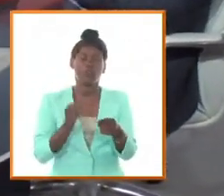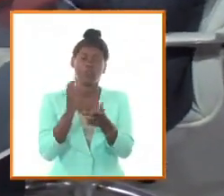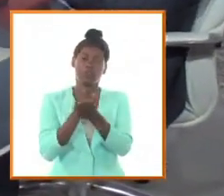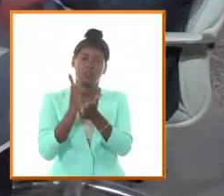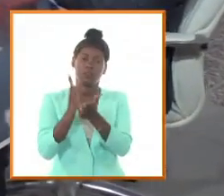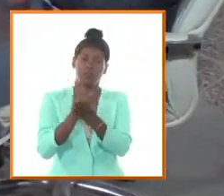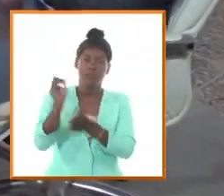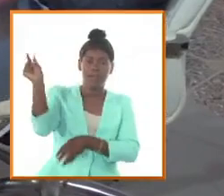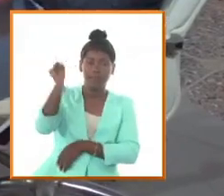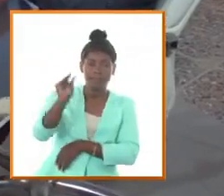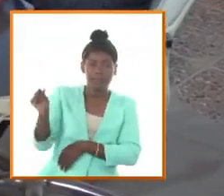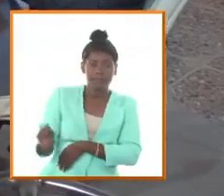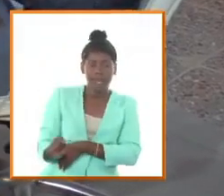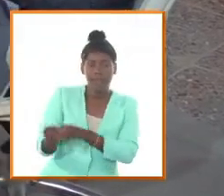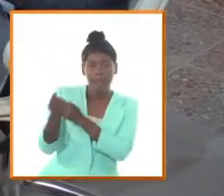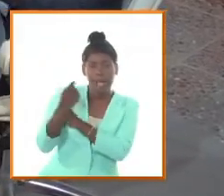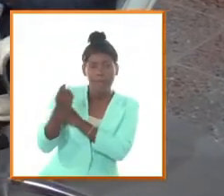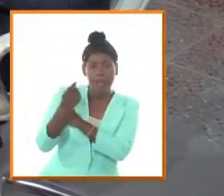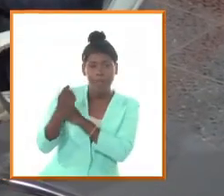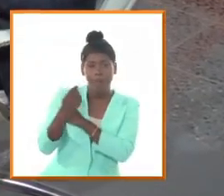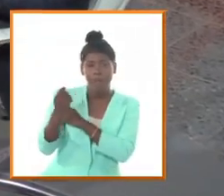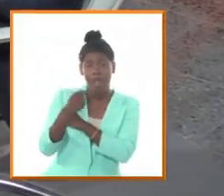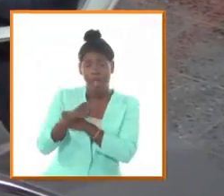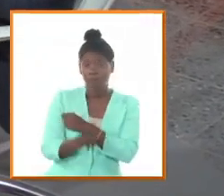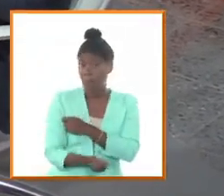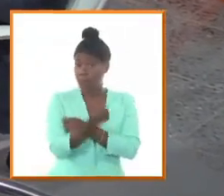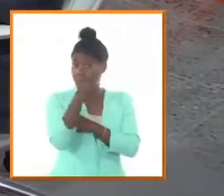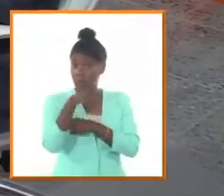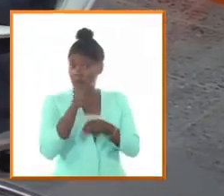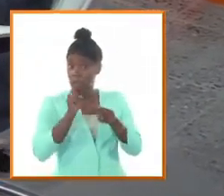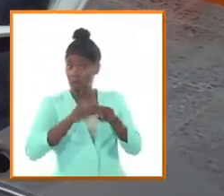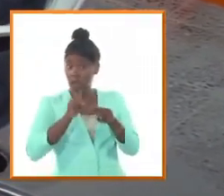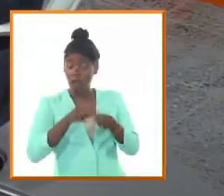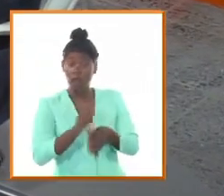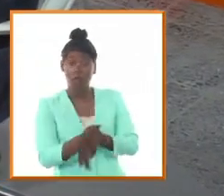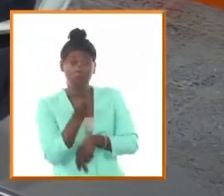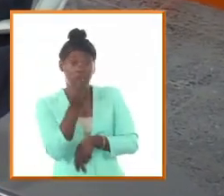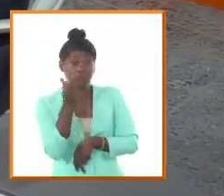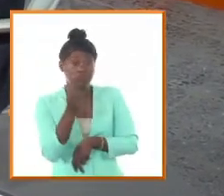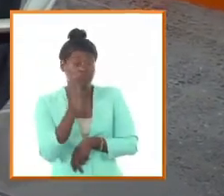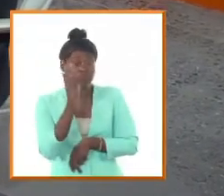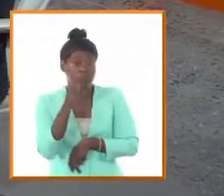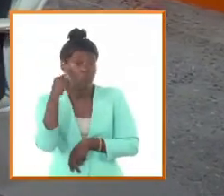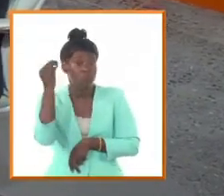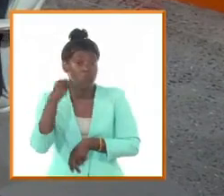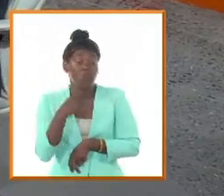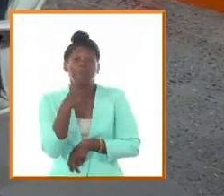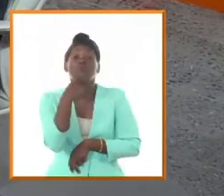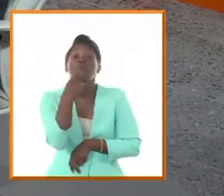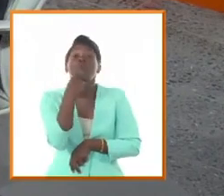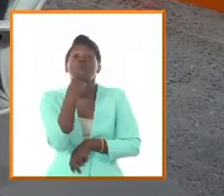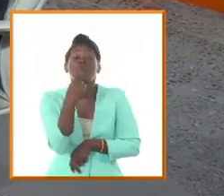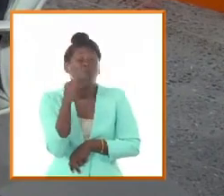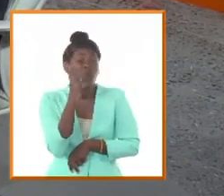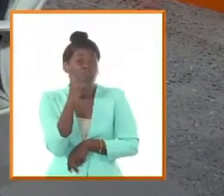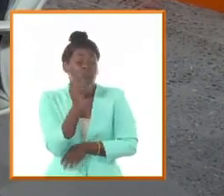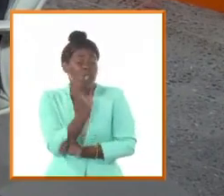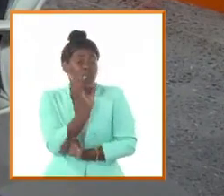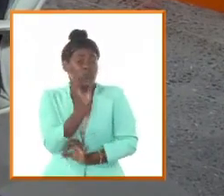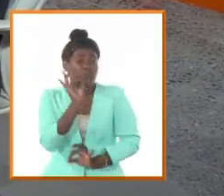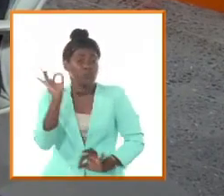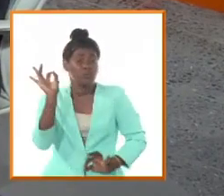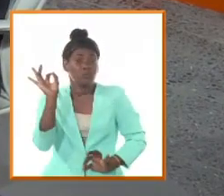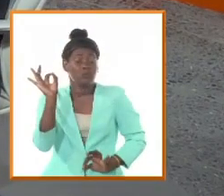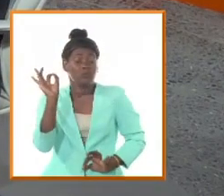discípula de Fanny Taquinardi la primera soprano que tuvo una coloratura de voz que se llamaba La Voz de Canario y